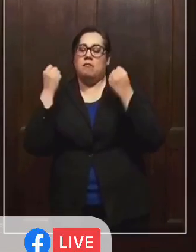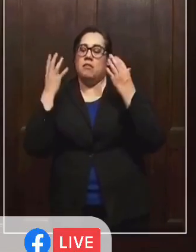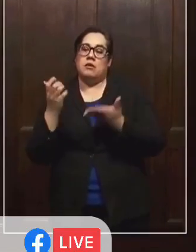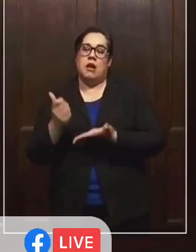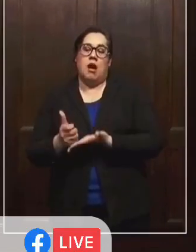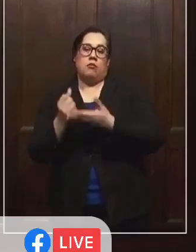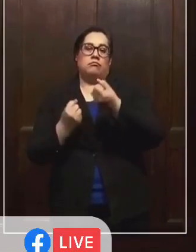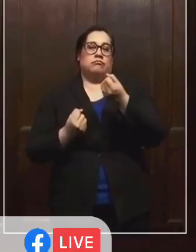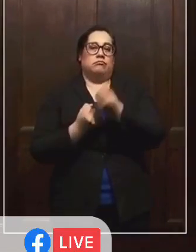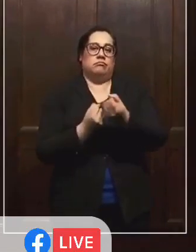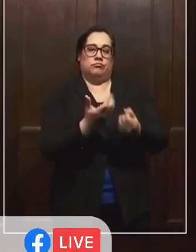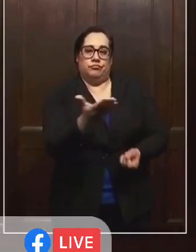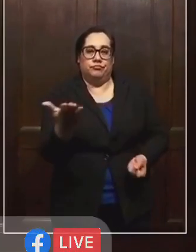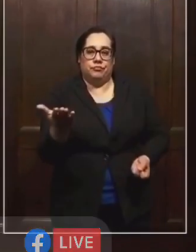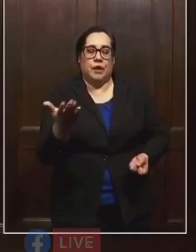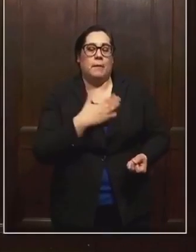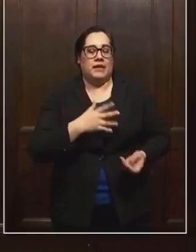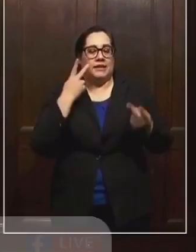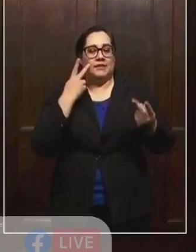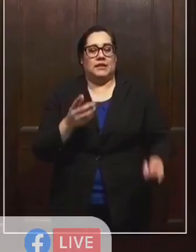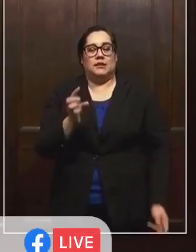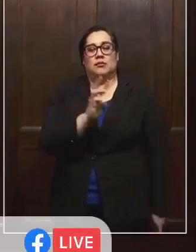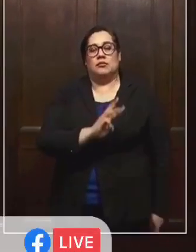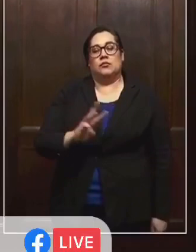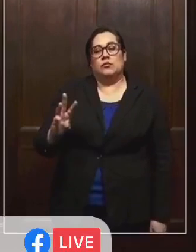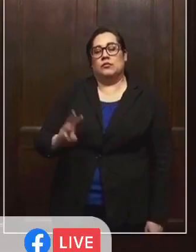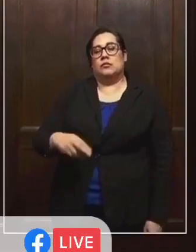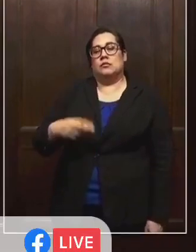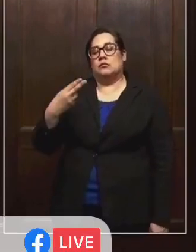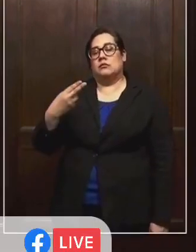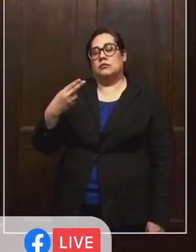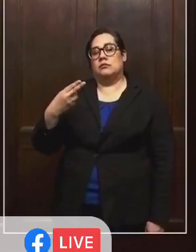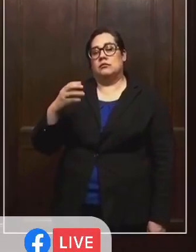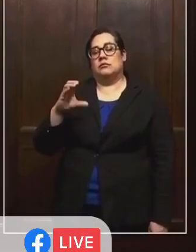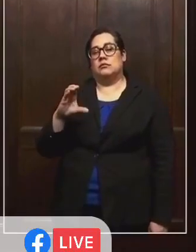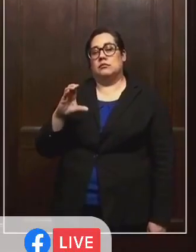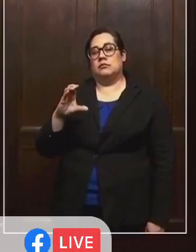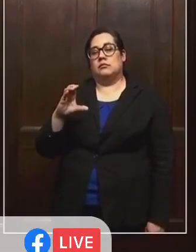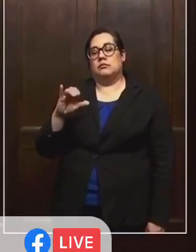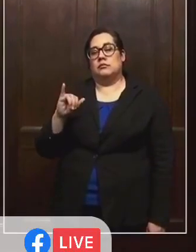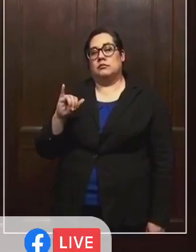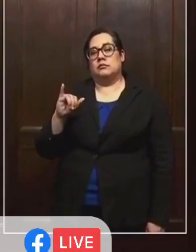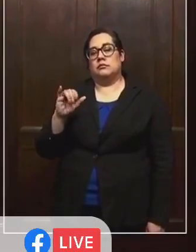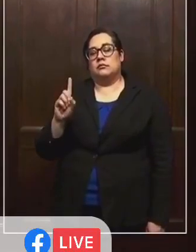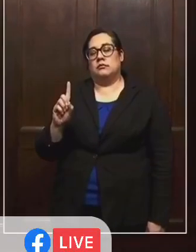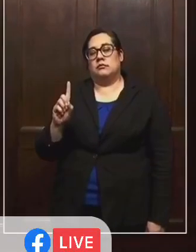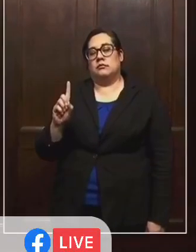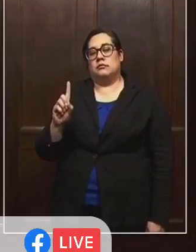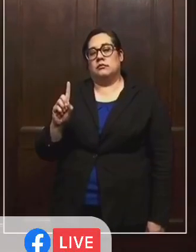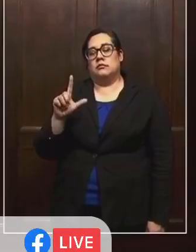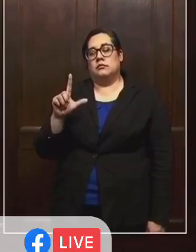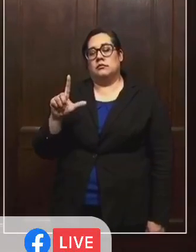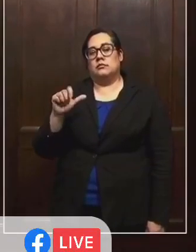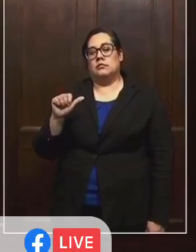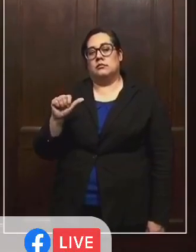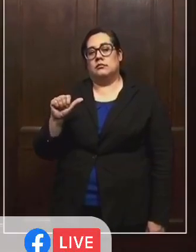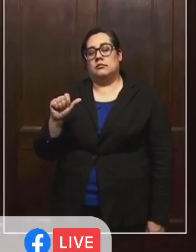para usted. Visita la página hcidla